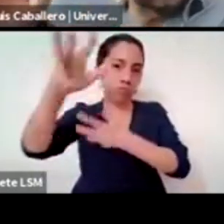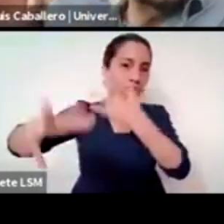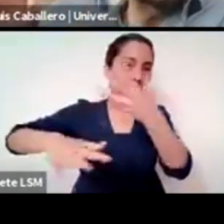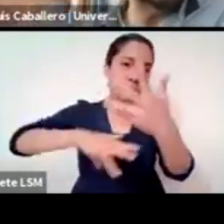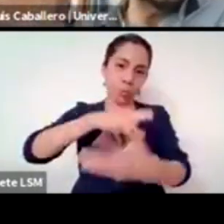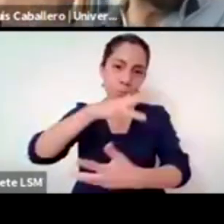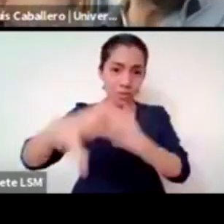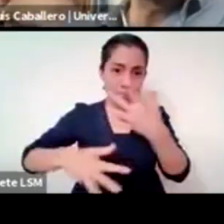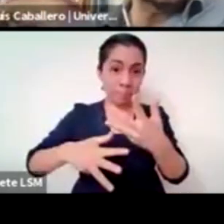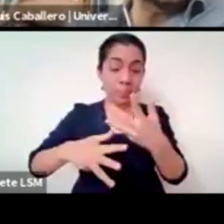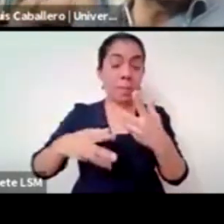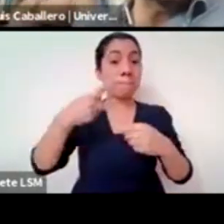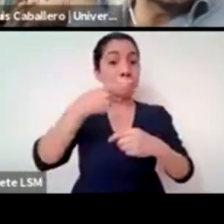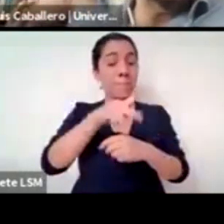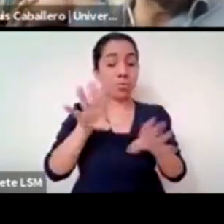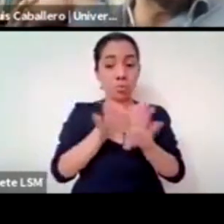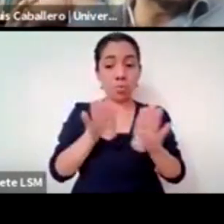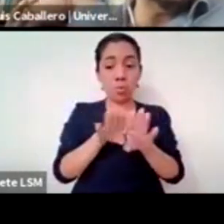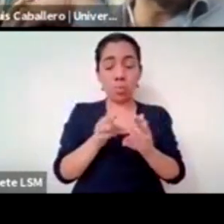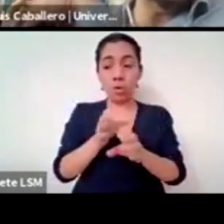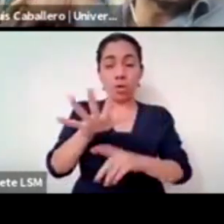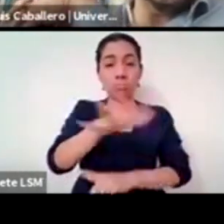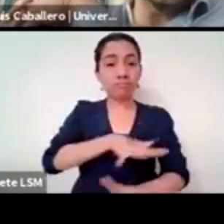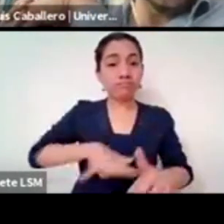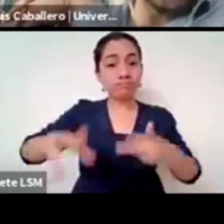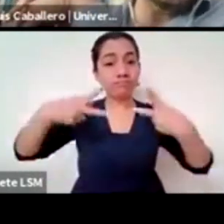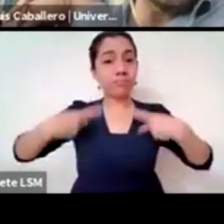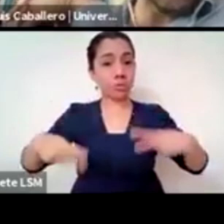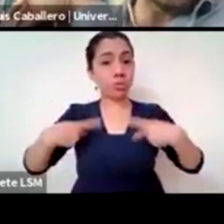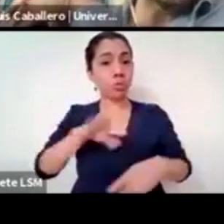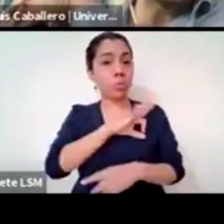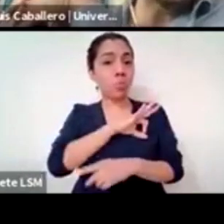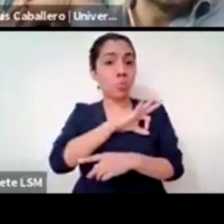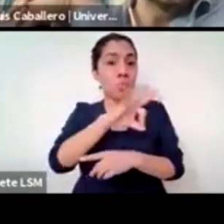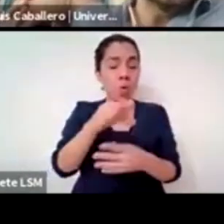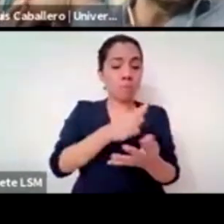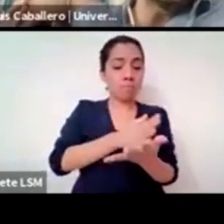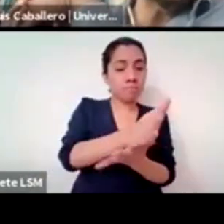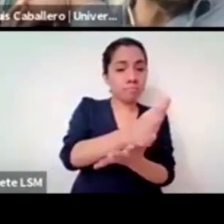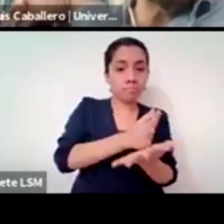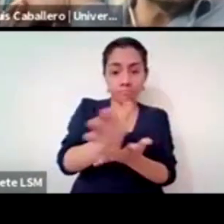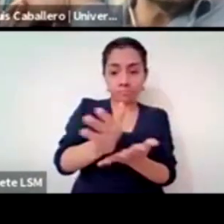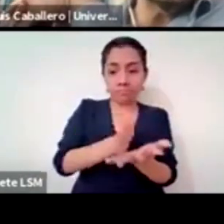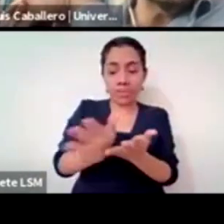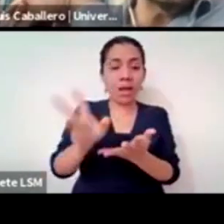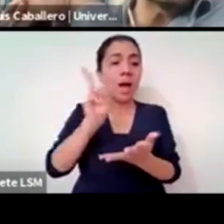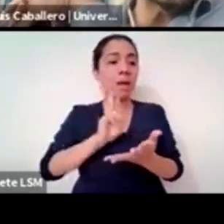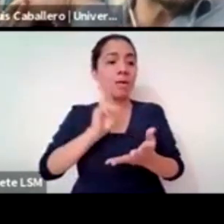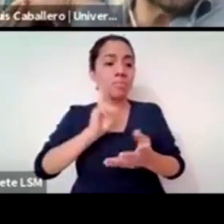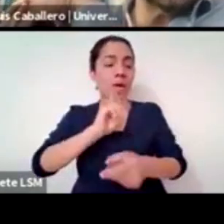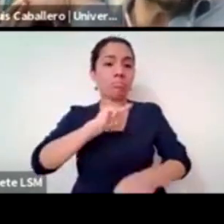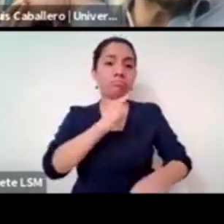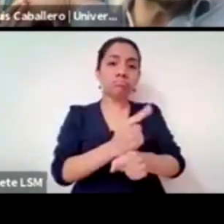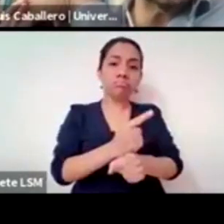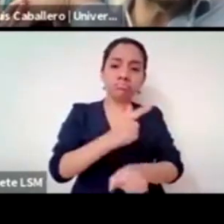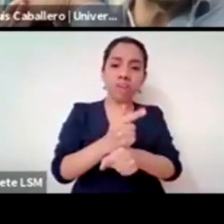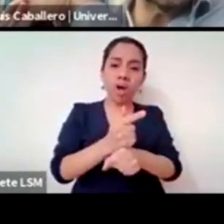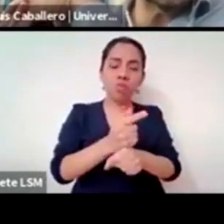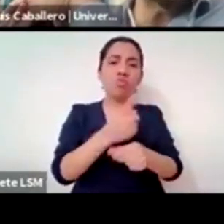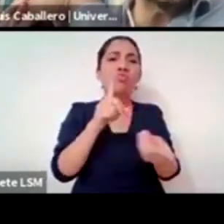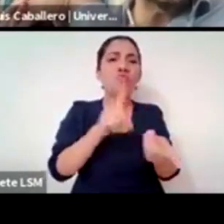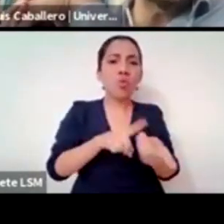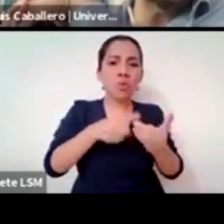construir los ejes en donde están edificadas esas formas violentas de